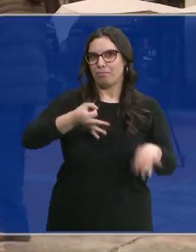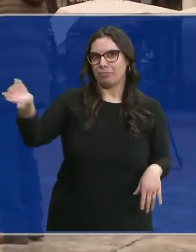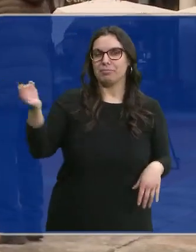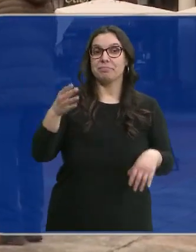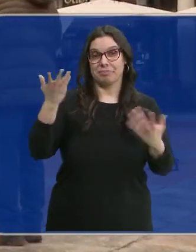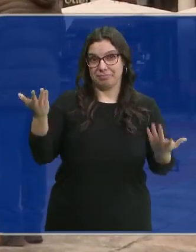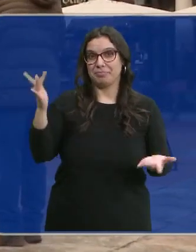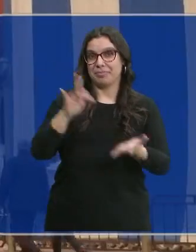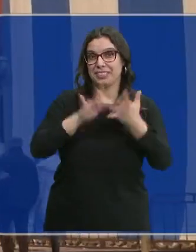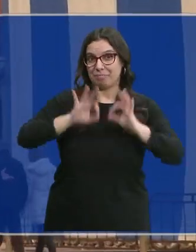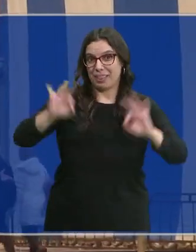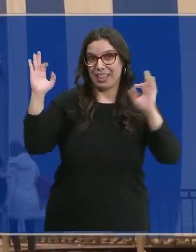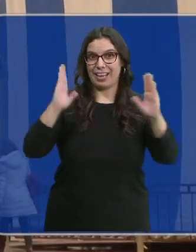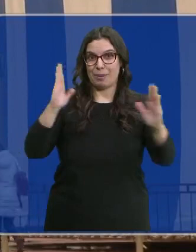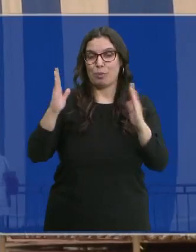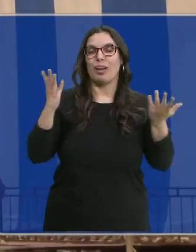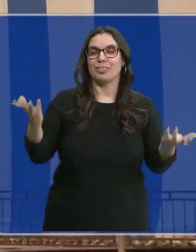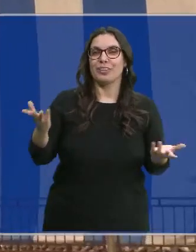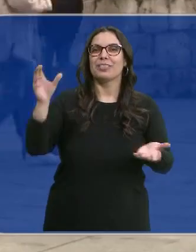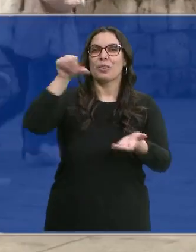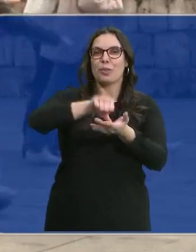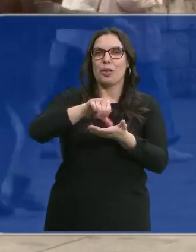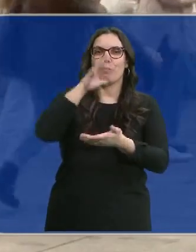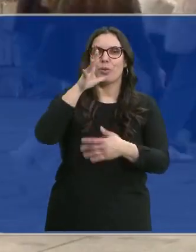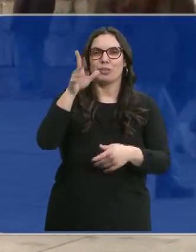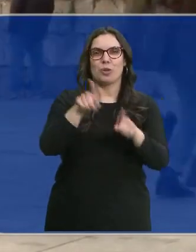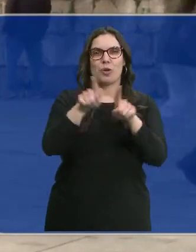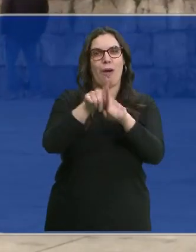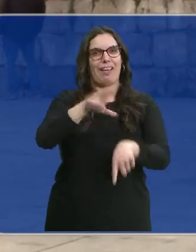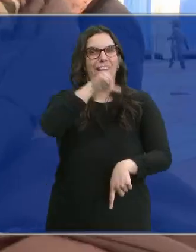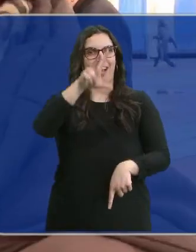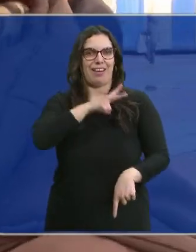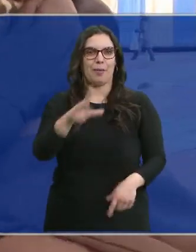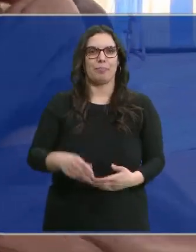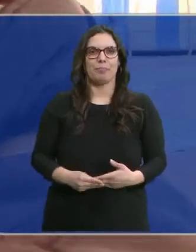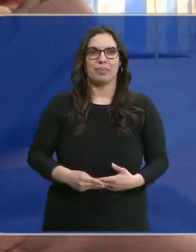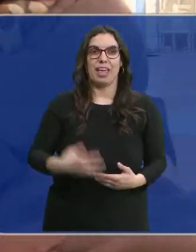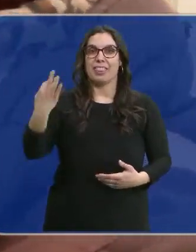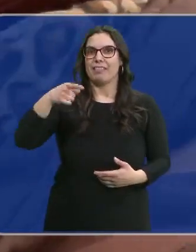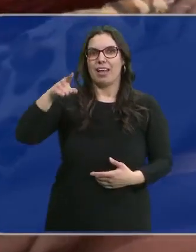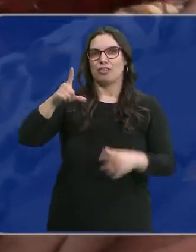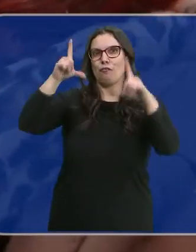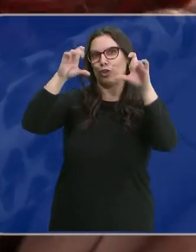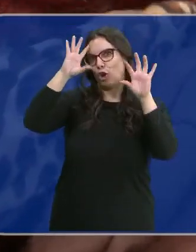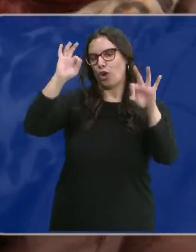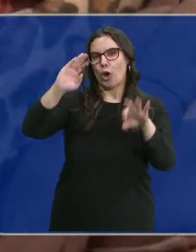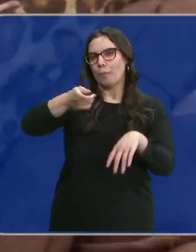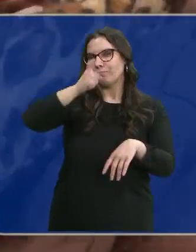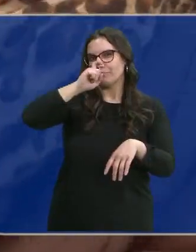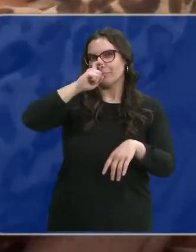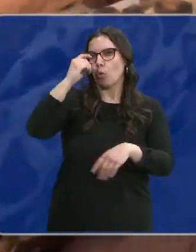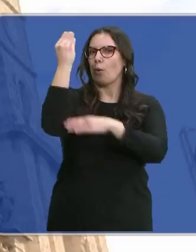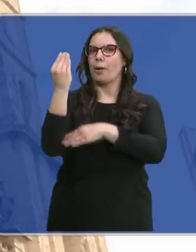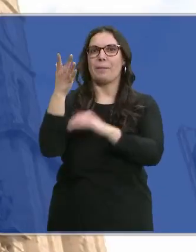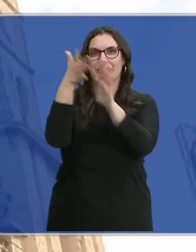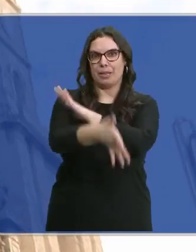tanto que una ocasión especial. Por eso la ciudad se ha vestido así, de gala. Tenían que inmortalizarla, que tenía que quedar una aquí para